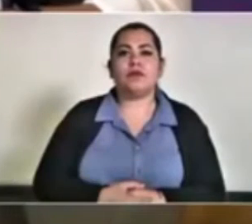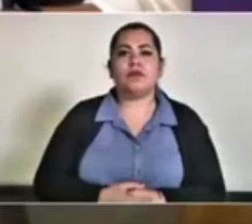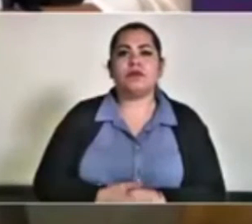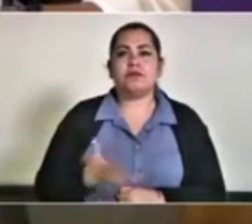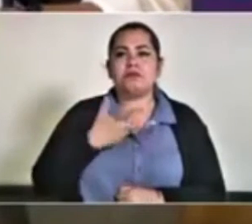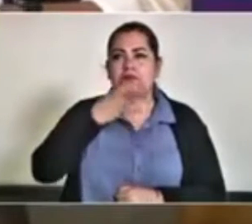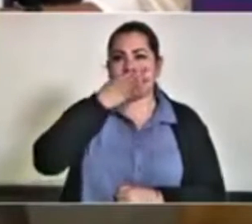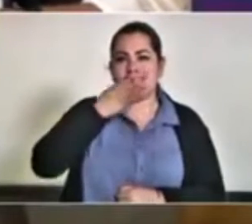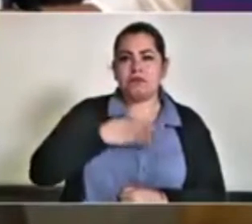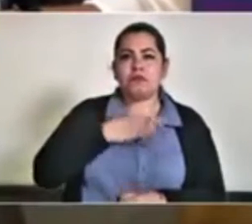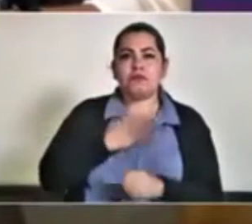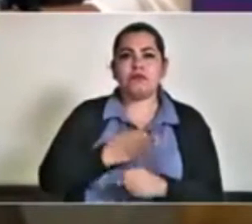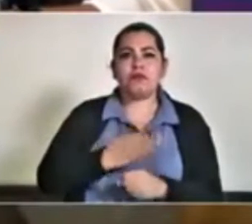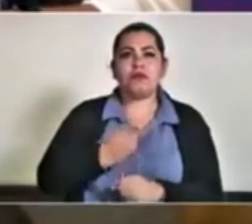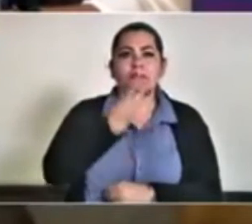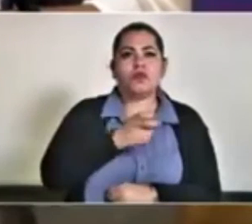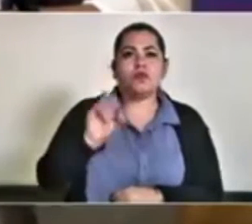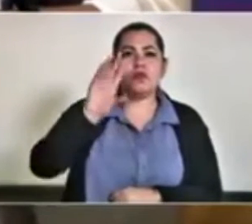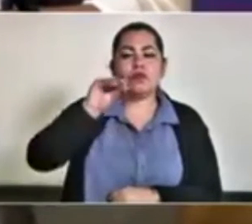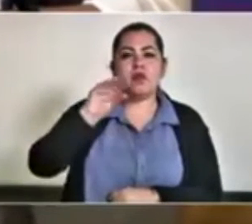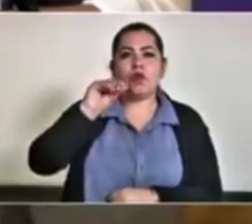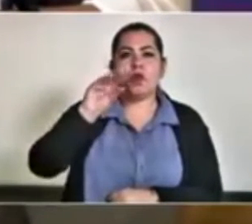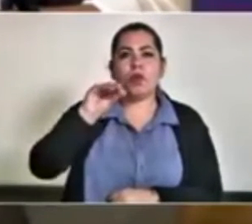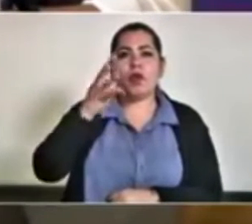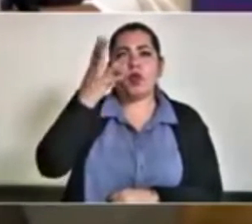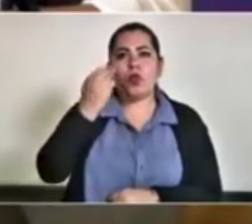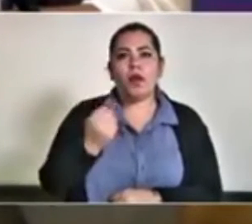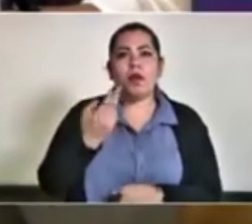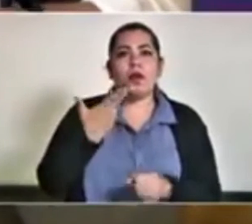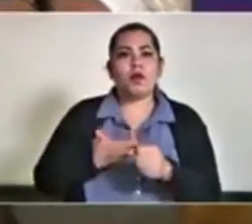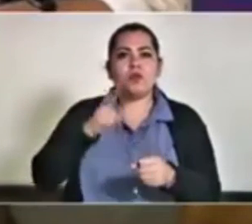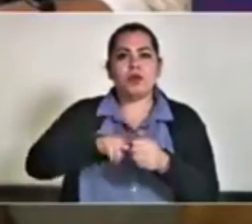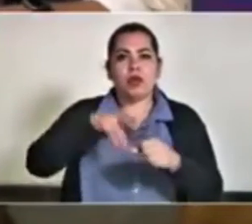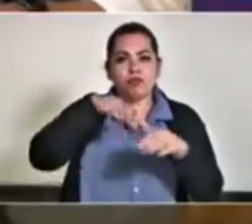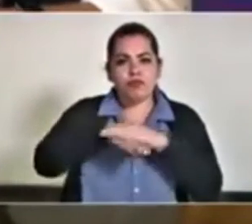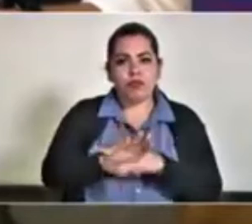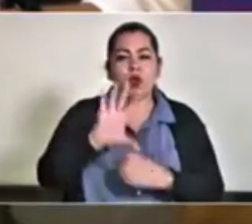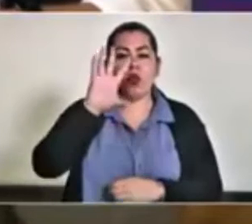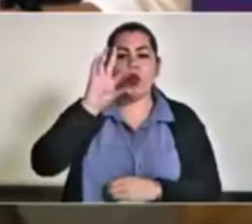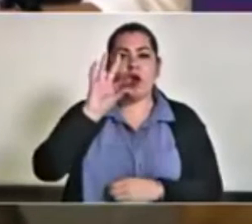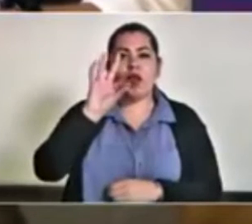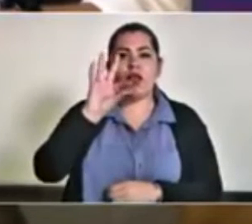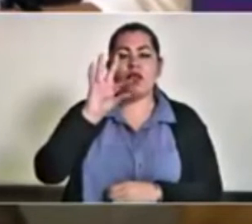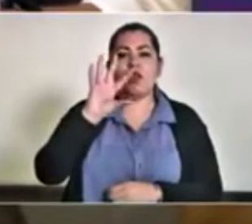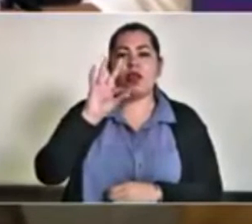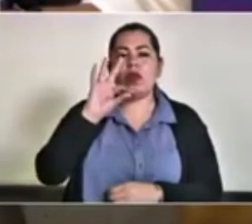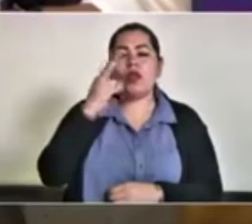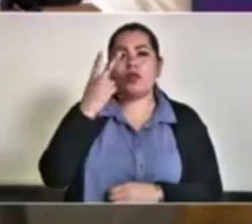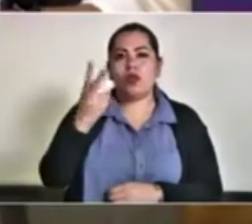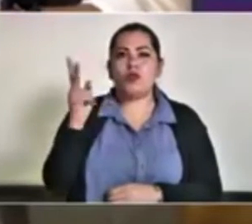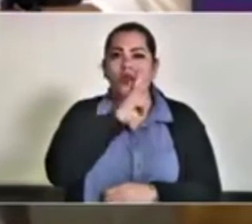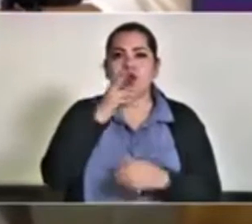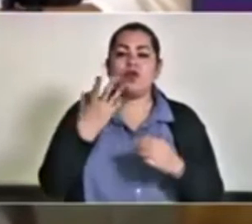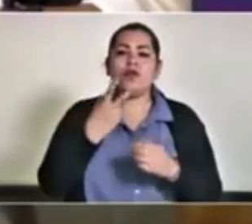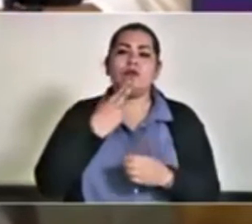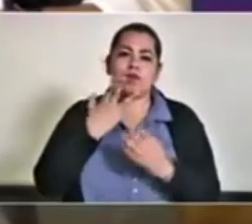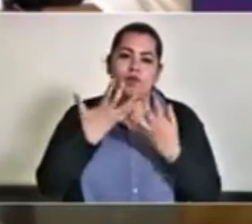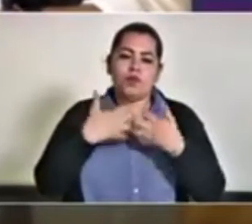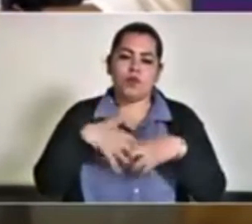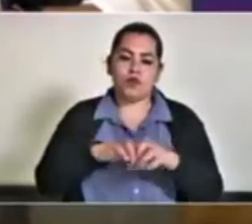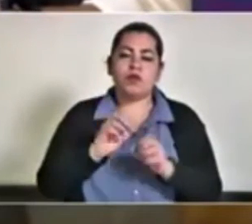nos reporta que tiene 299 hospitalizados con 44 ventiladores en función.